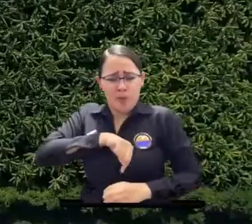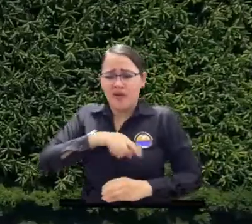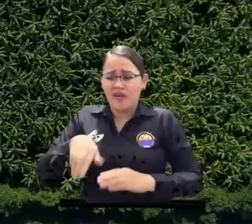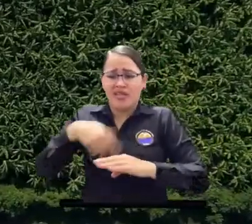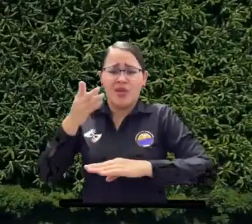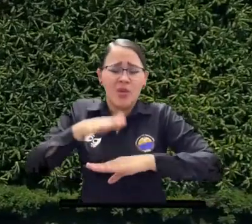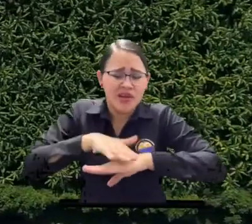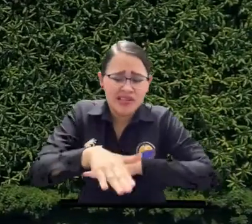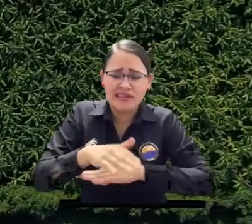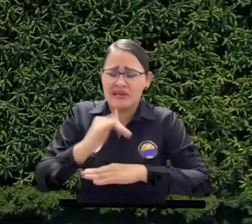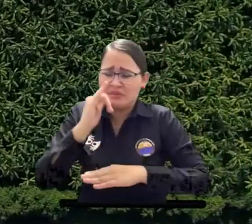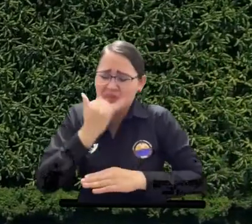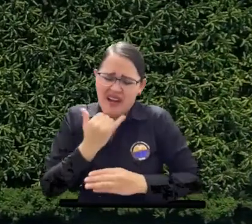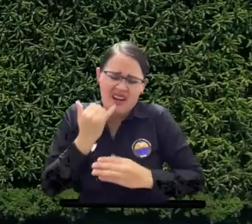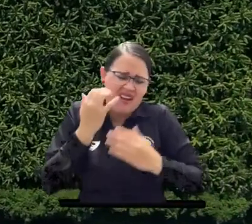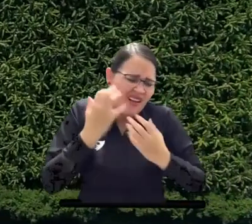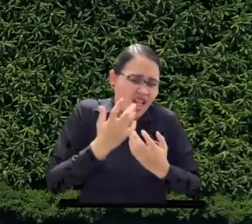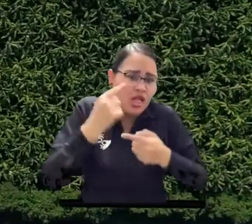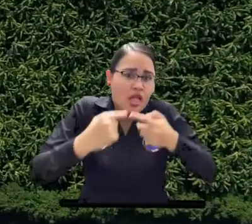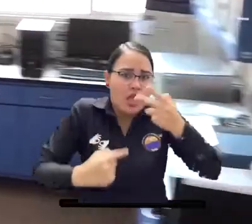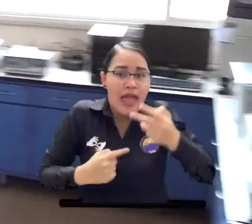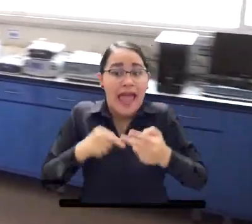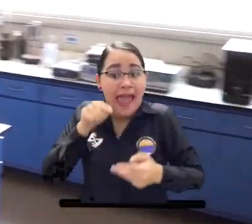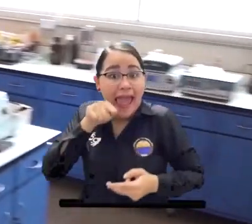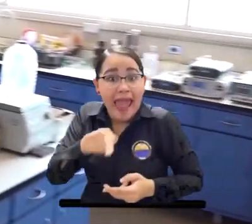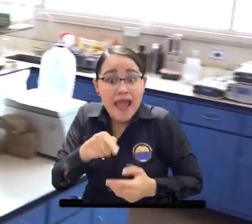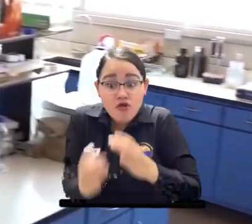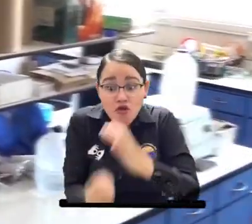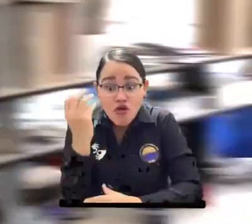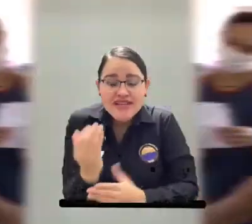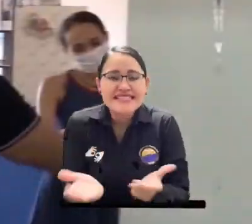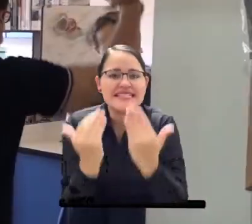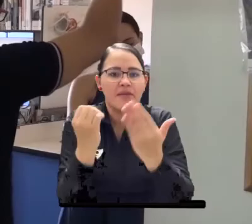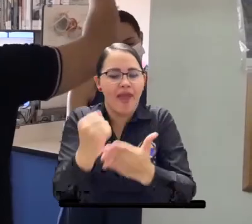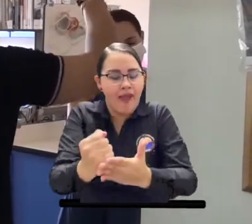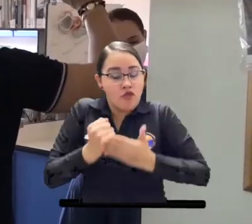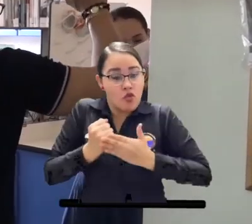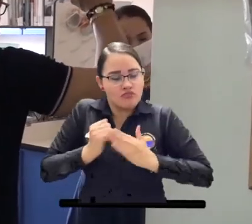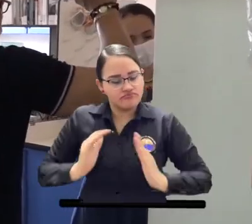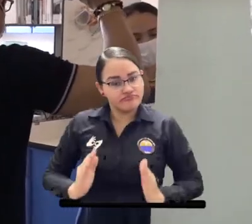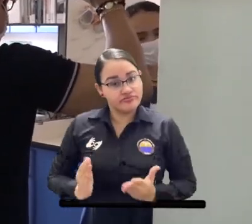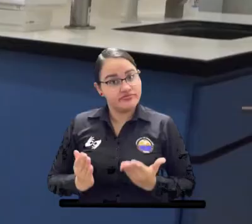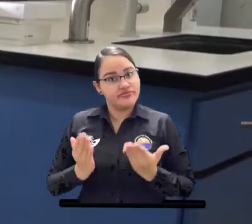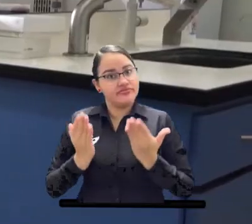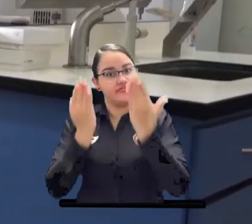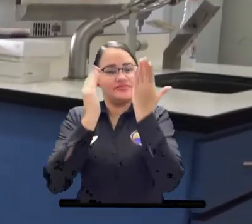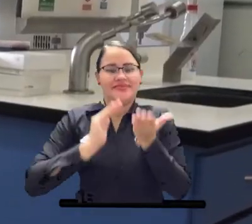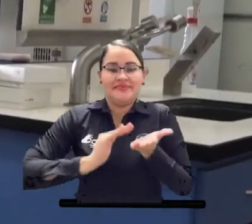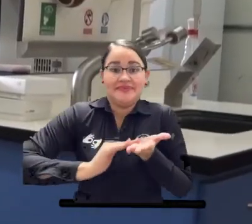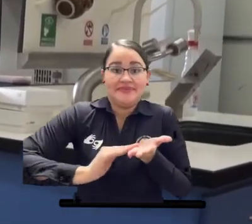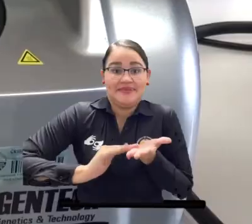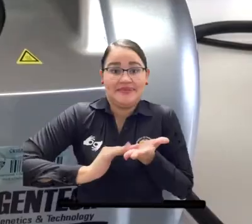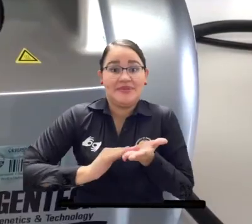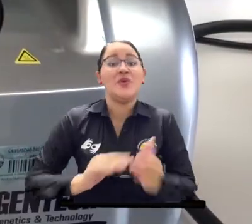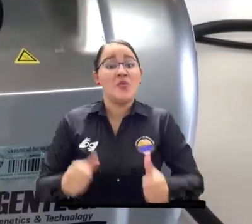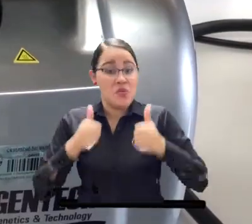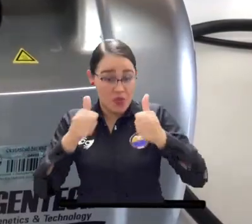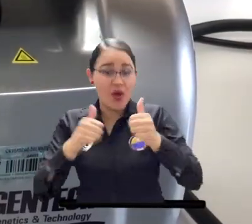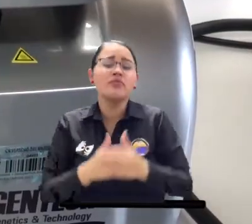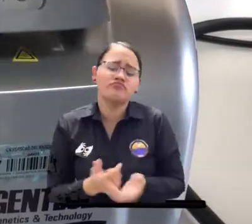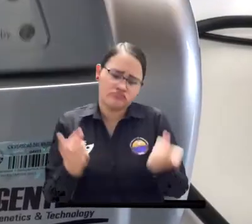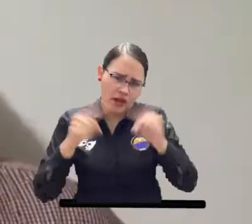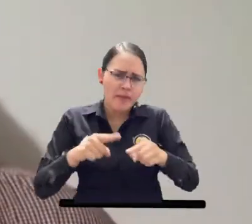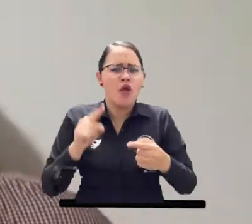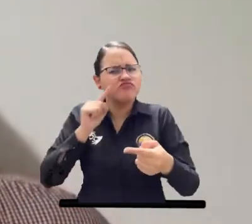y con las diferentes patologías que se derivan del COVID. El tratamiento de esta enfermedad, enfermedad relacionada, como